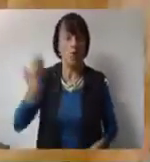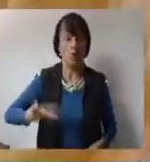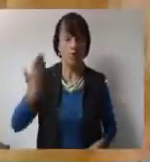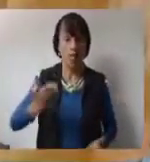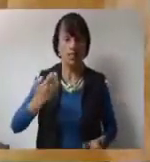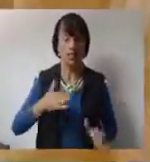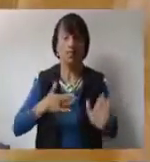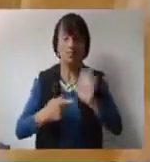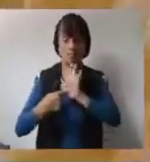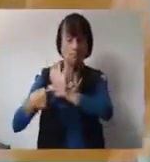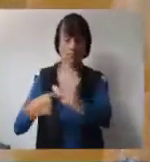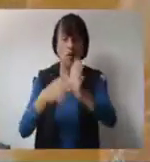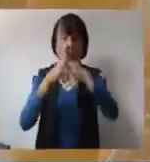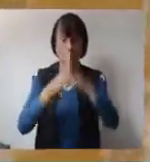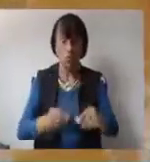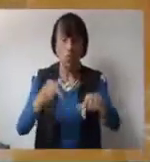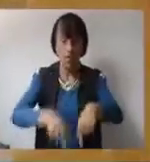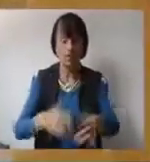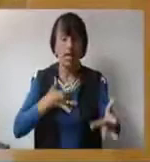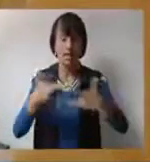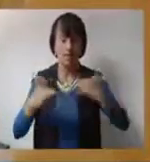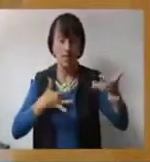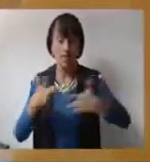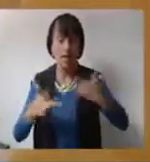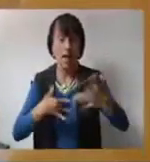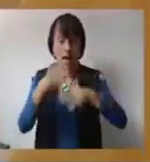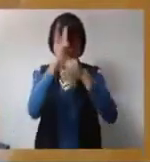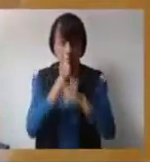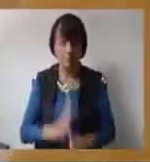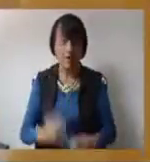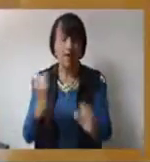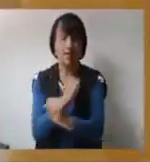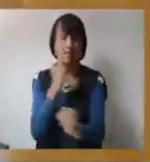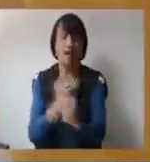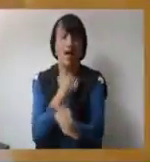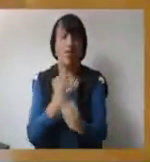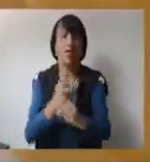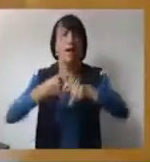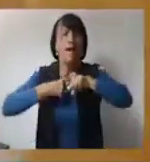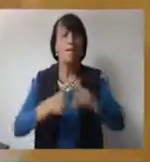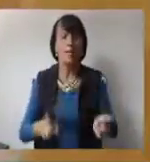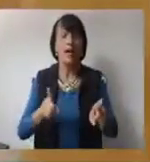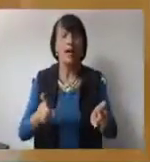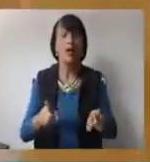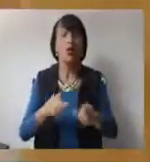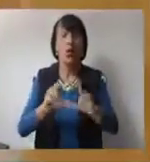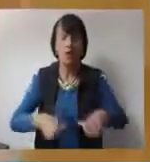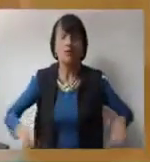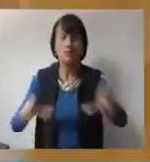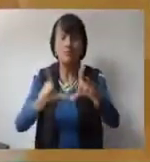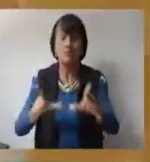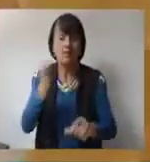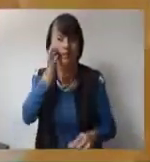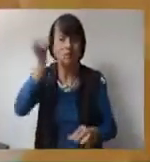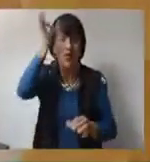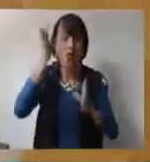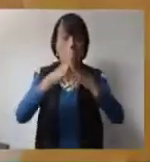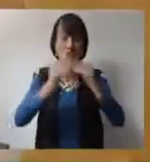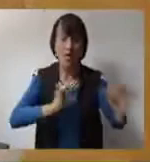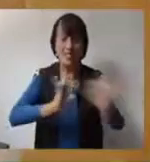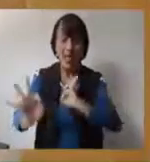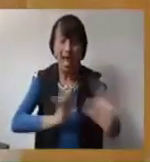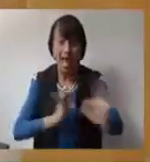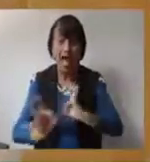Muy importante haber contado con este evento en homenaje a los trabajadores, pero también porque la sala en